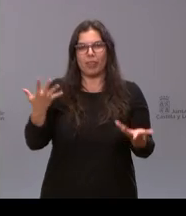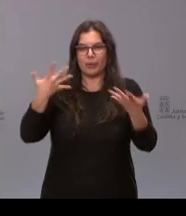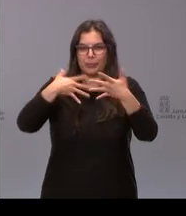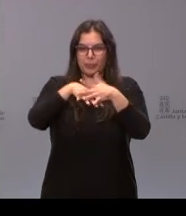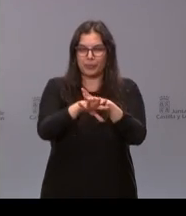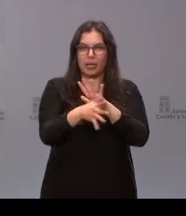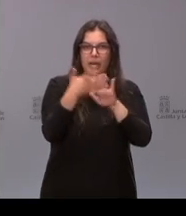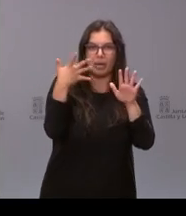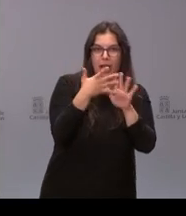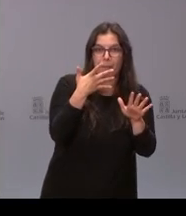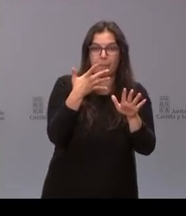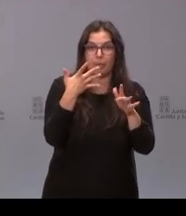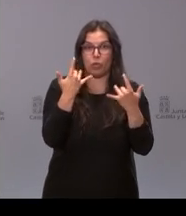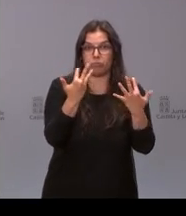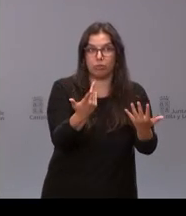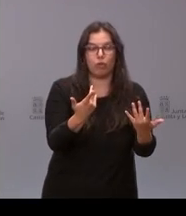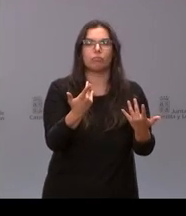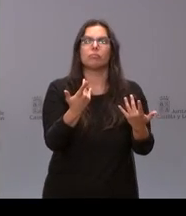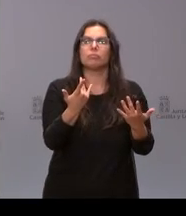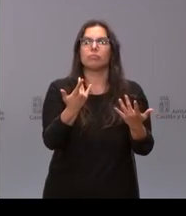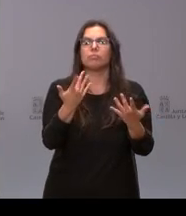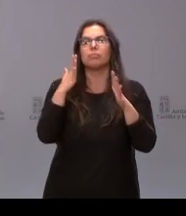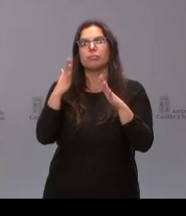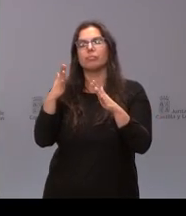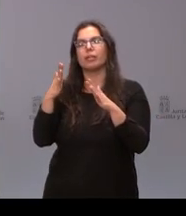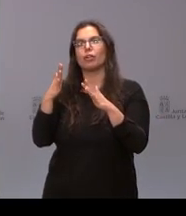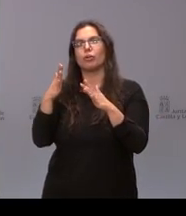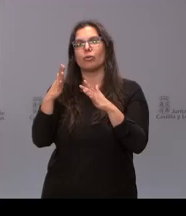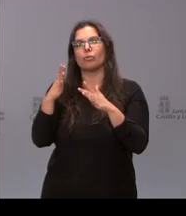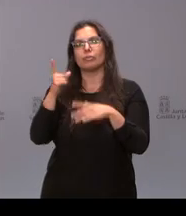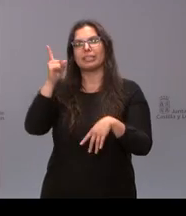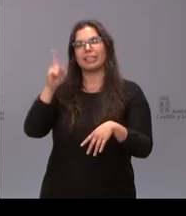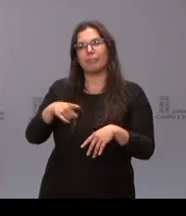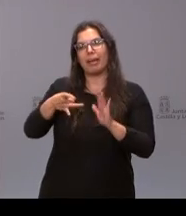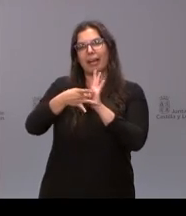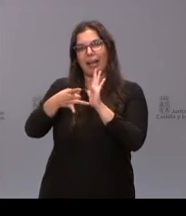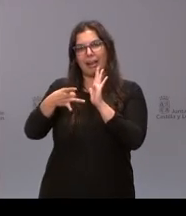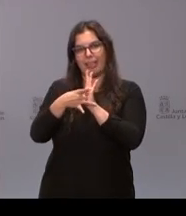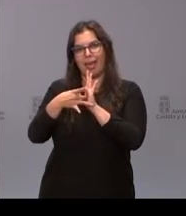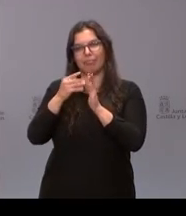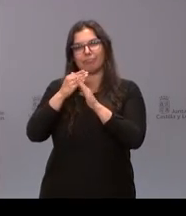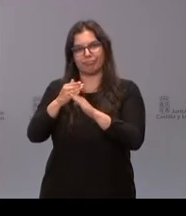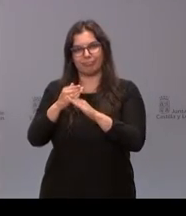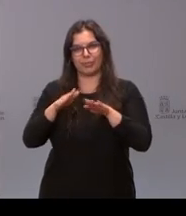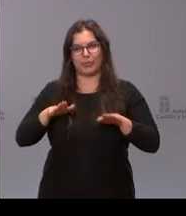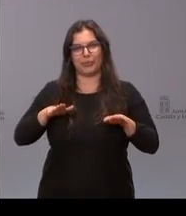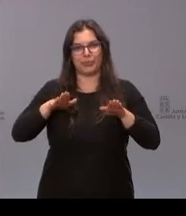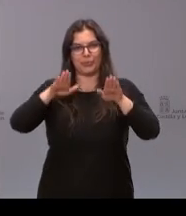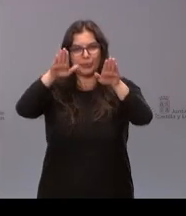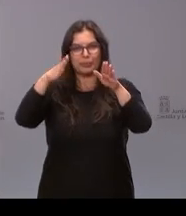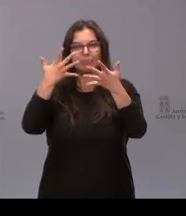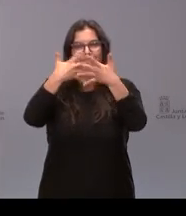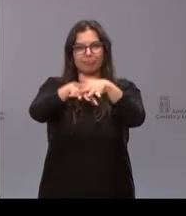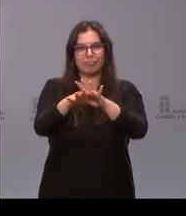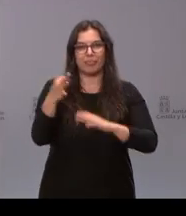velocidad de celeridad en los procesos con la cantidad y la calidad necesarias para que cuando este